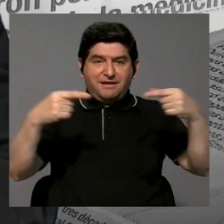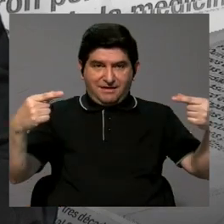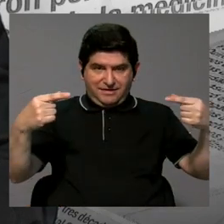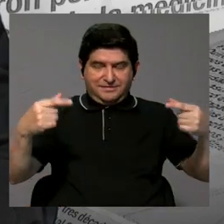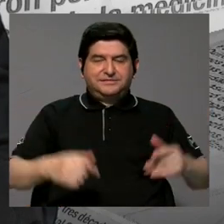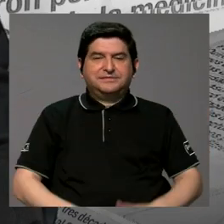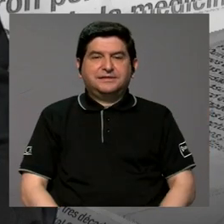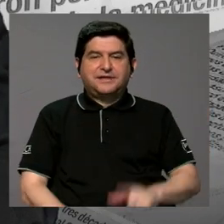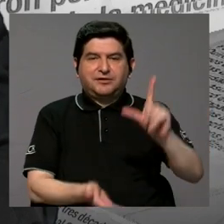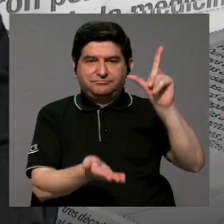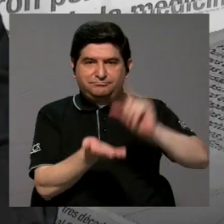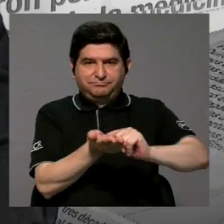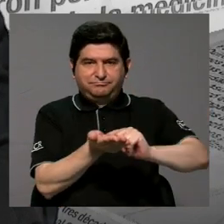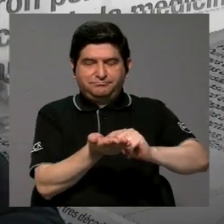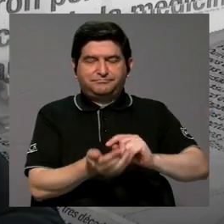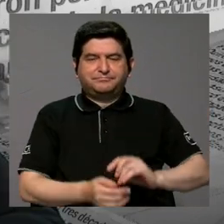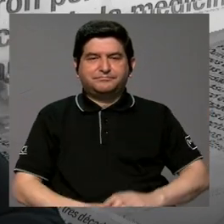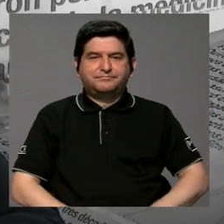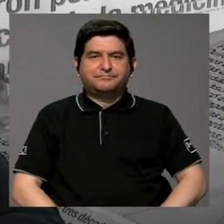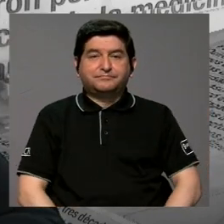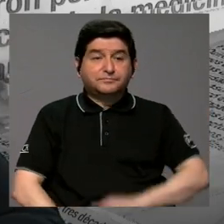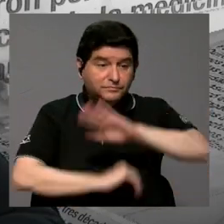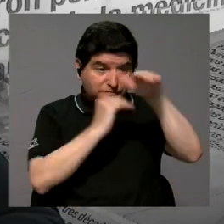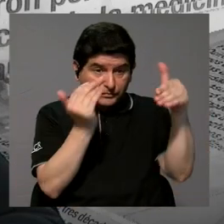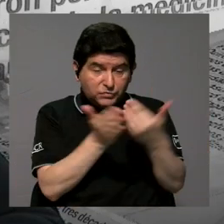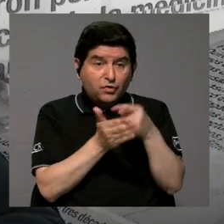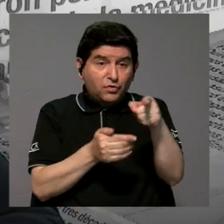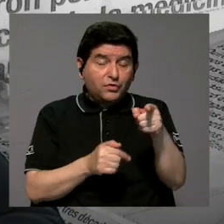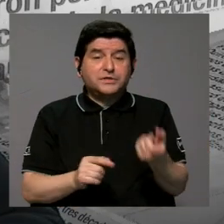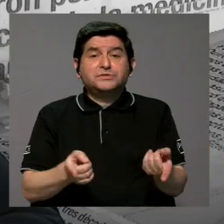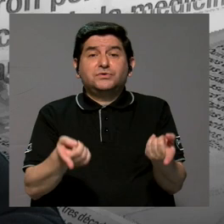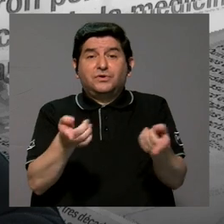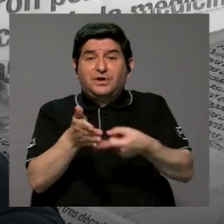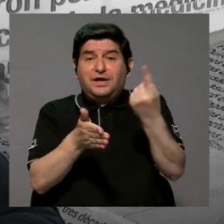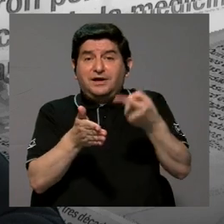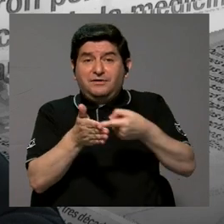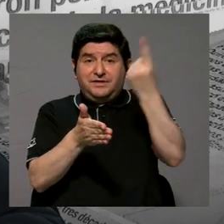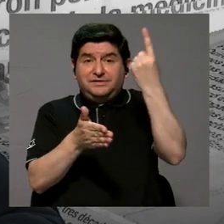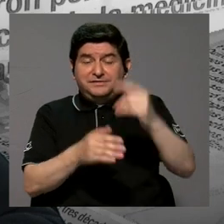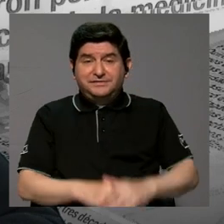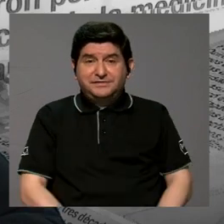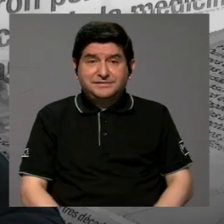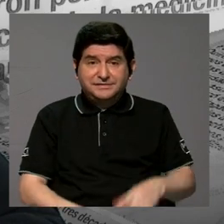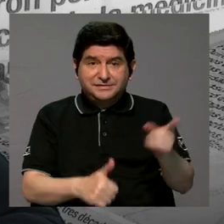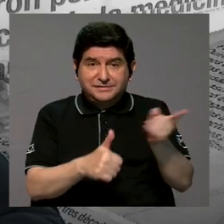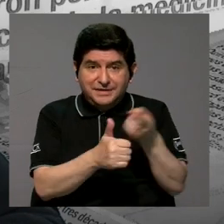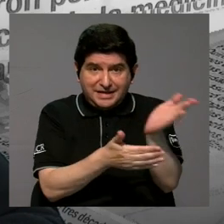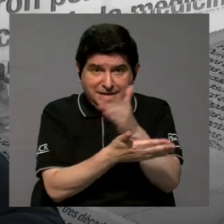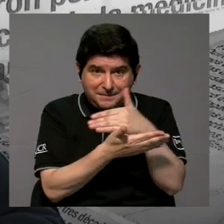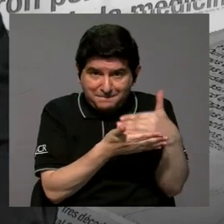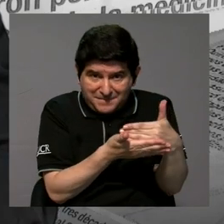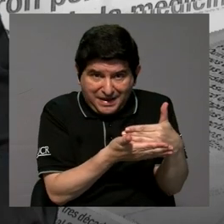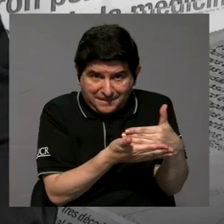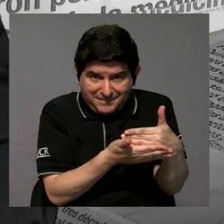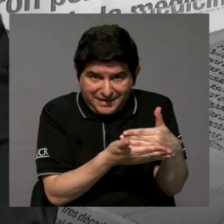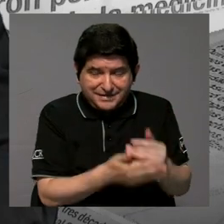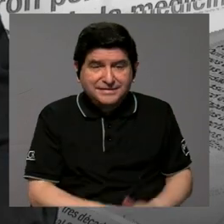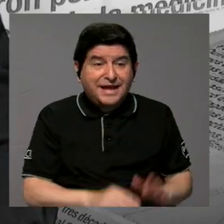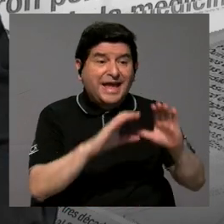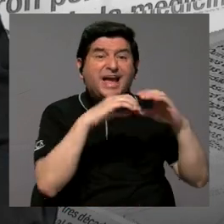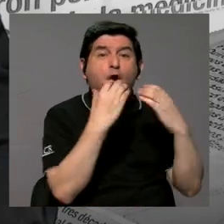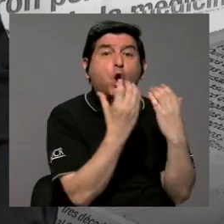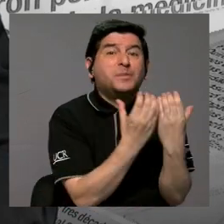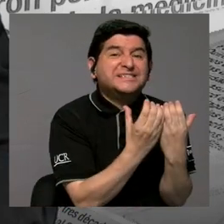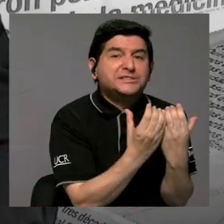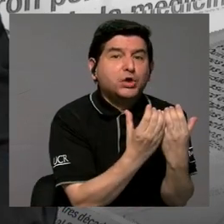publica bueno todo eso muchas veces en la primera parte muchas veces en la